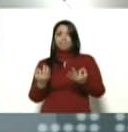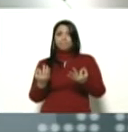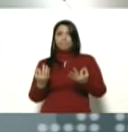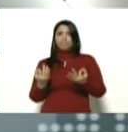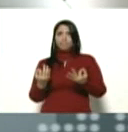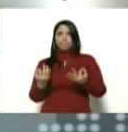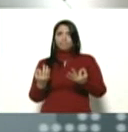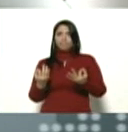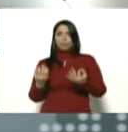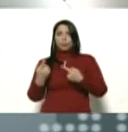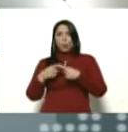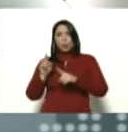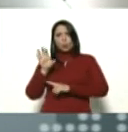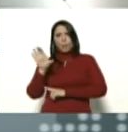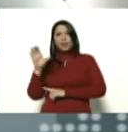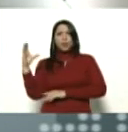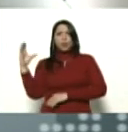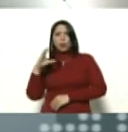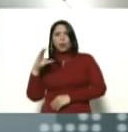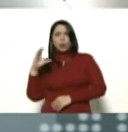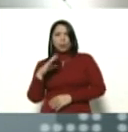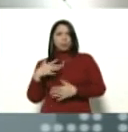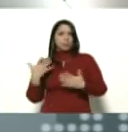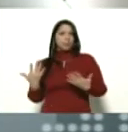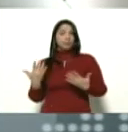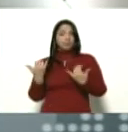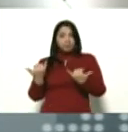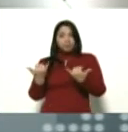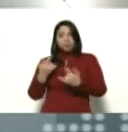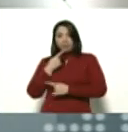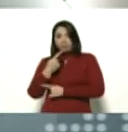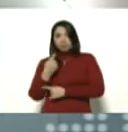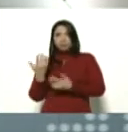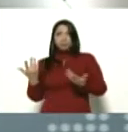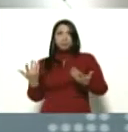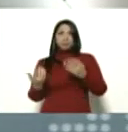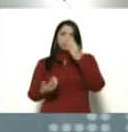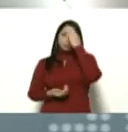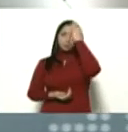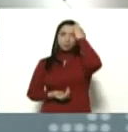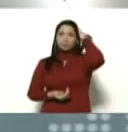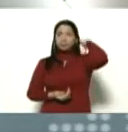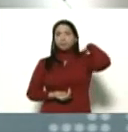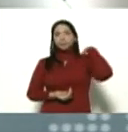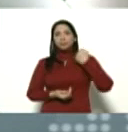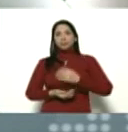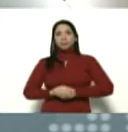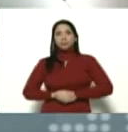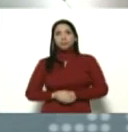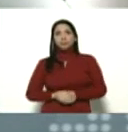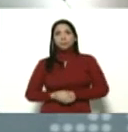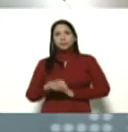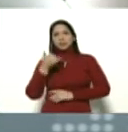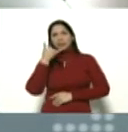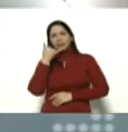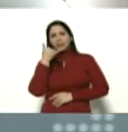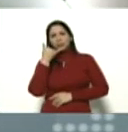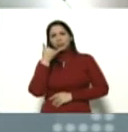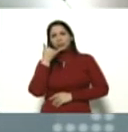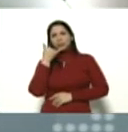al lado Colombia, lo que les acabo de decir, Colombia, un teléfono, llaman